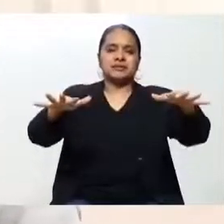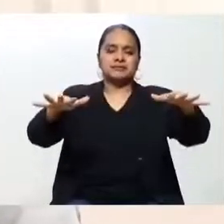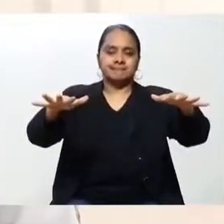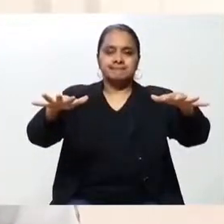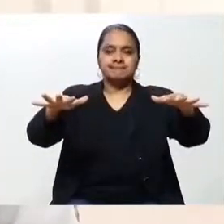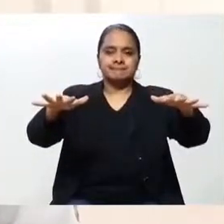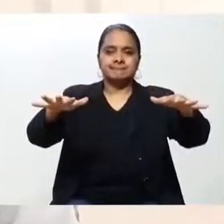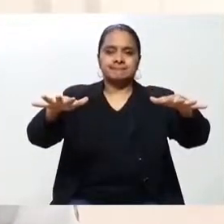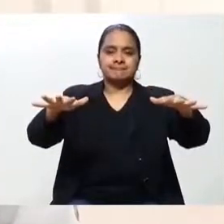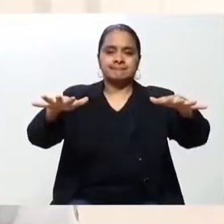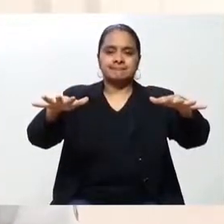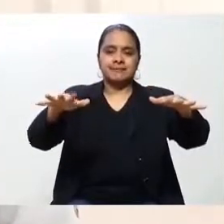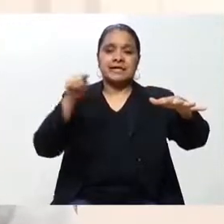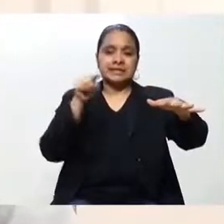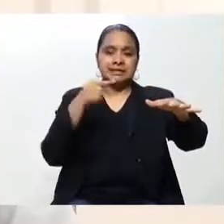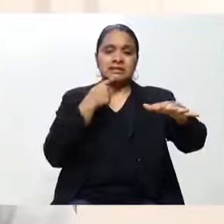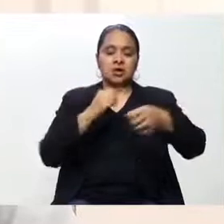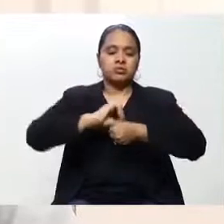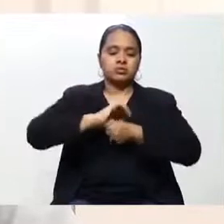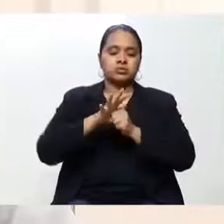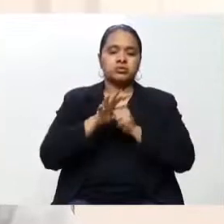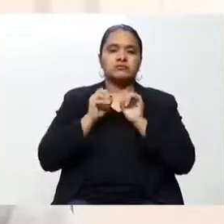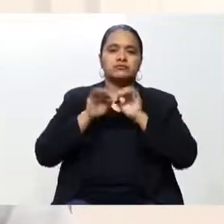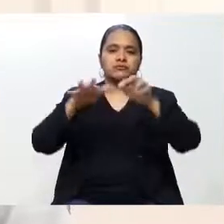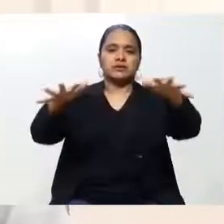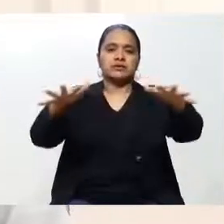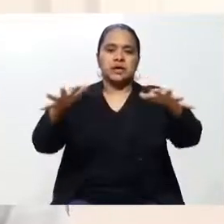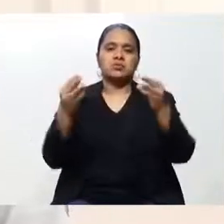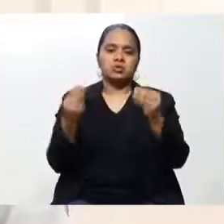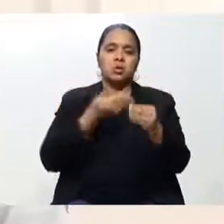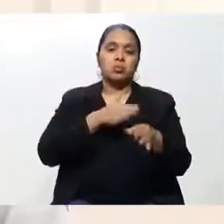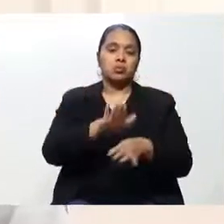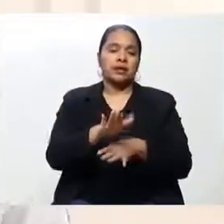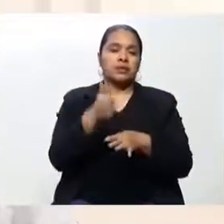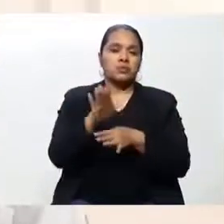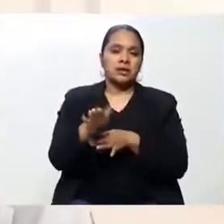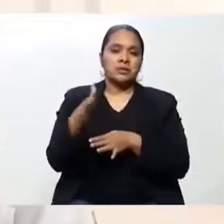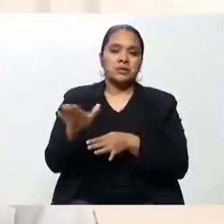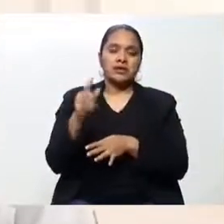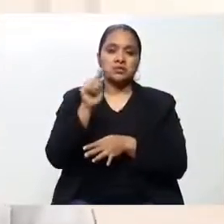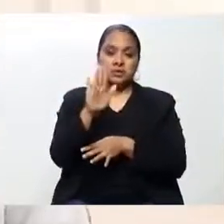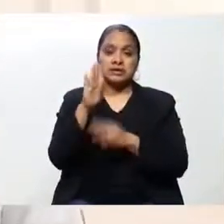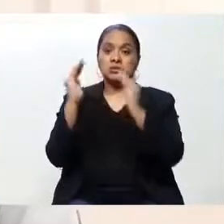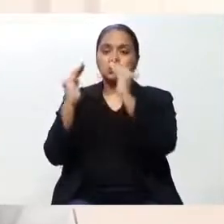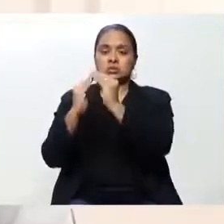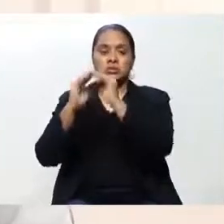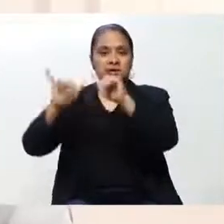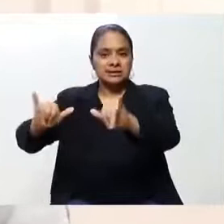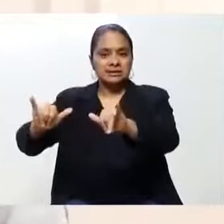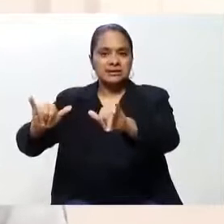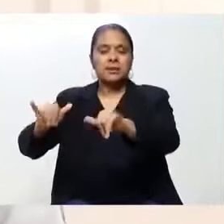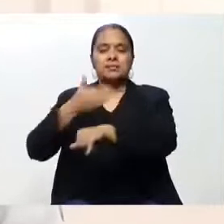de ese virus, muere. Mueren literalmente mientras usted está en su casa, pero no permita